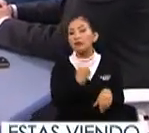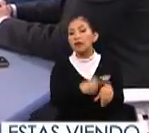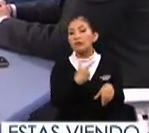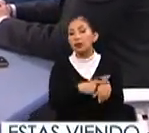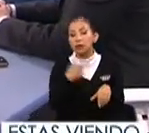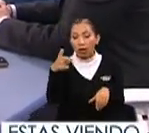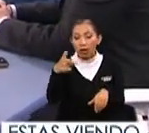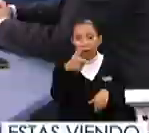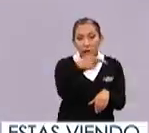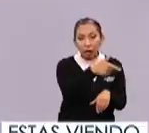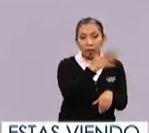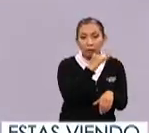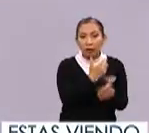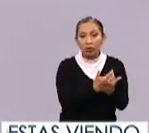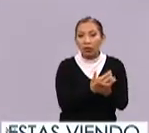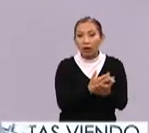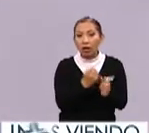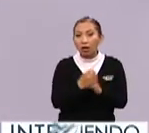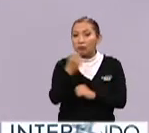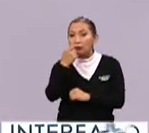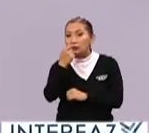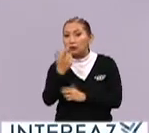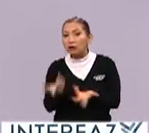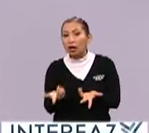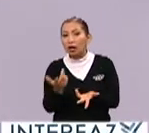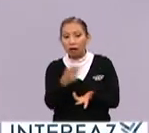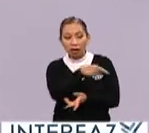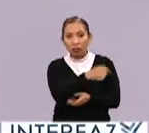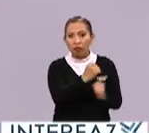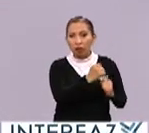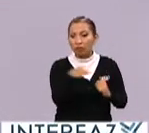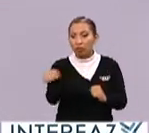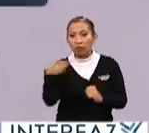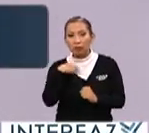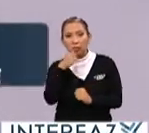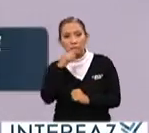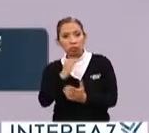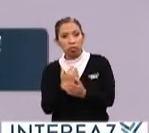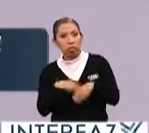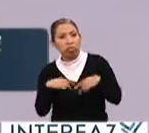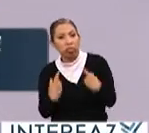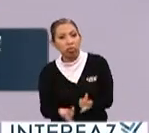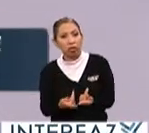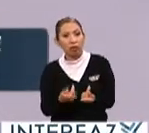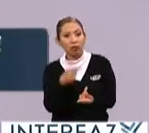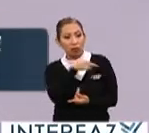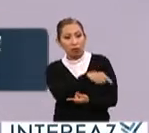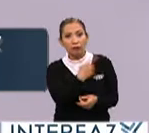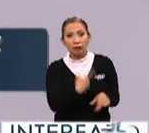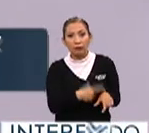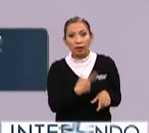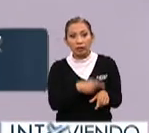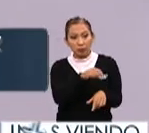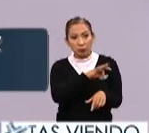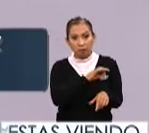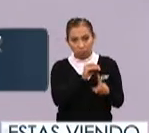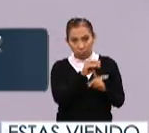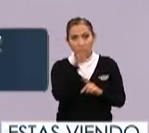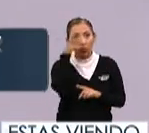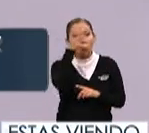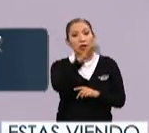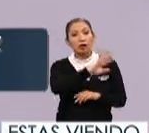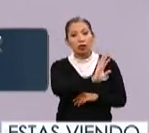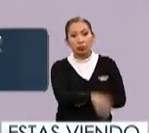enfermedades y no solo eso sino lo importante es la mortalidad que causan estas bacterias.